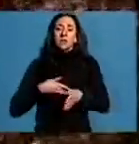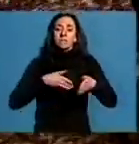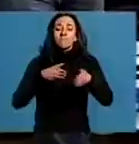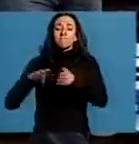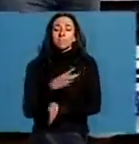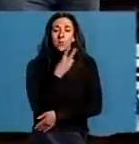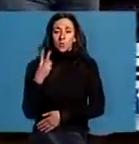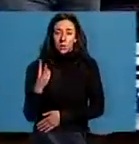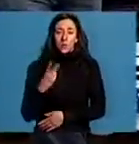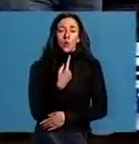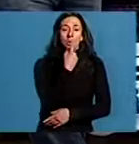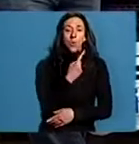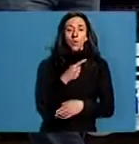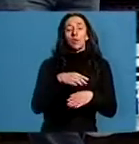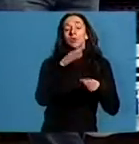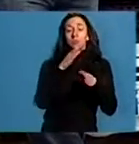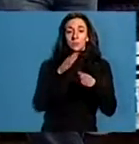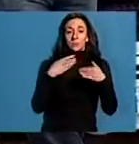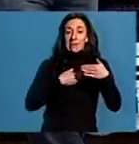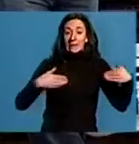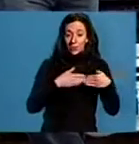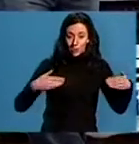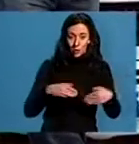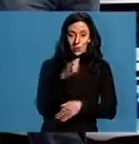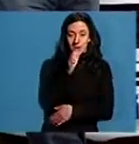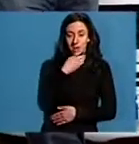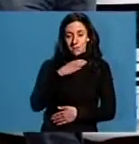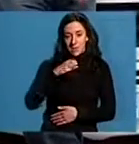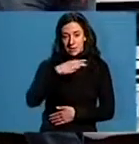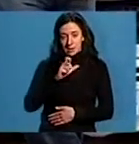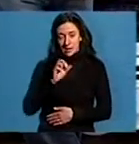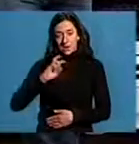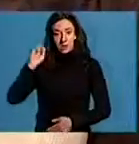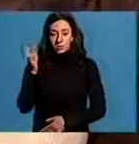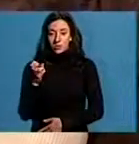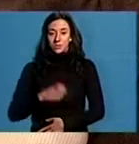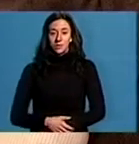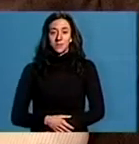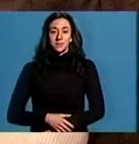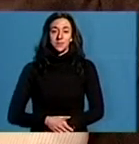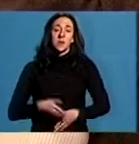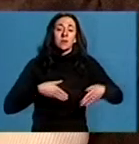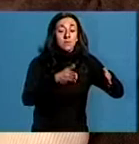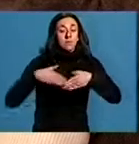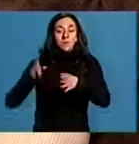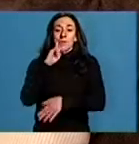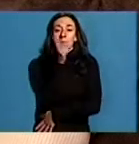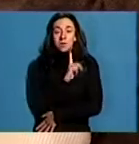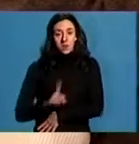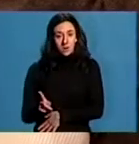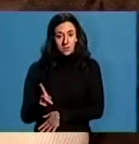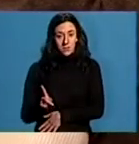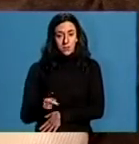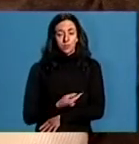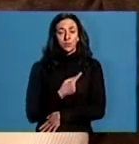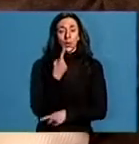máis destacados, os dos codos de Belesar e a Baixada Cubela, no que estiu acompañado pola alpinista Chus Lago. Estou dicindo dous tramos impresionantes da ruta que é